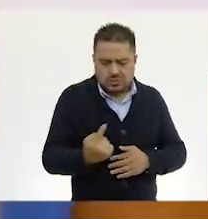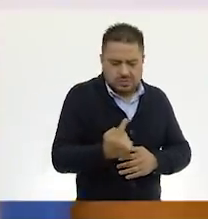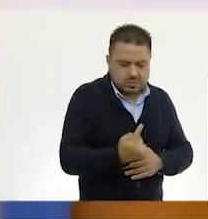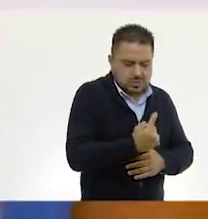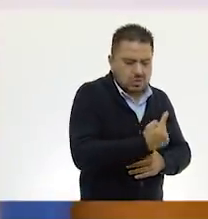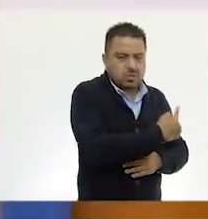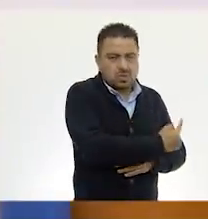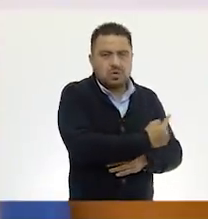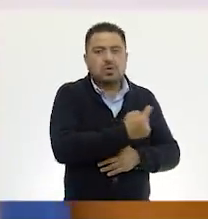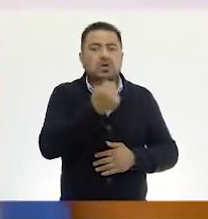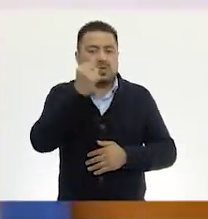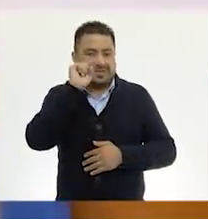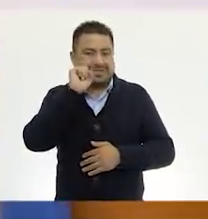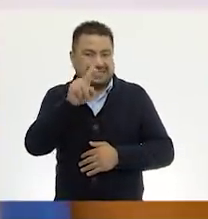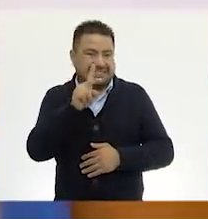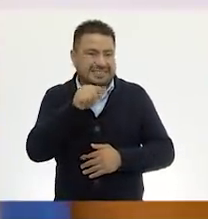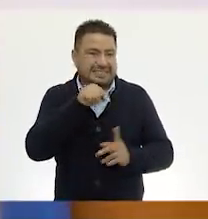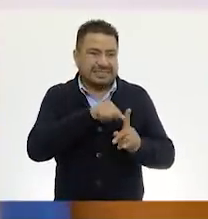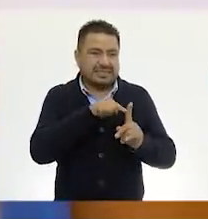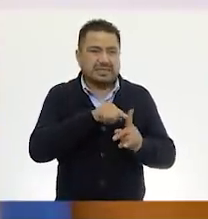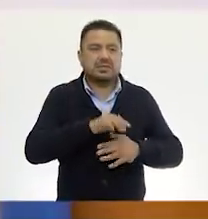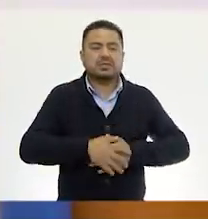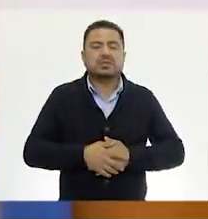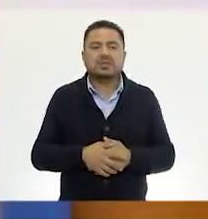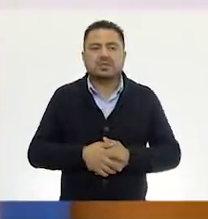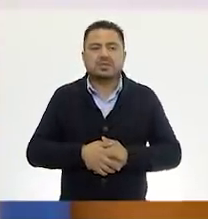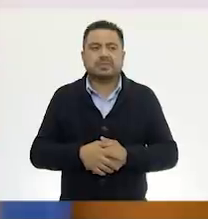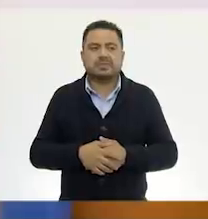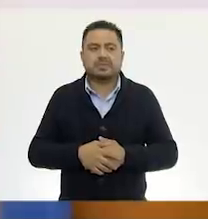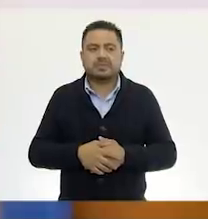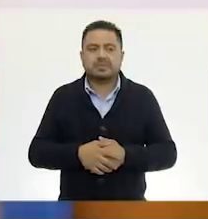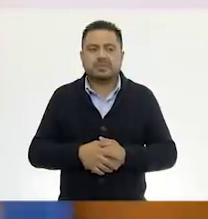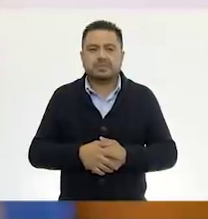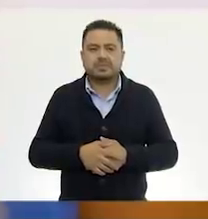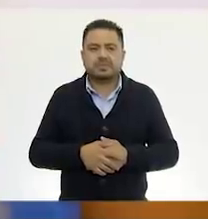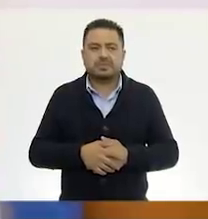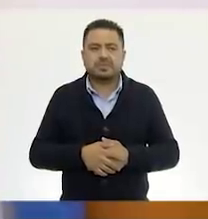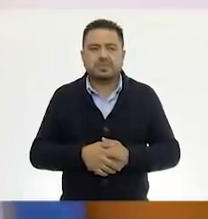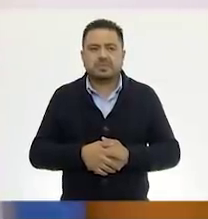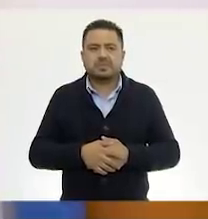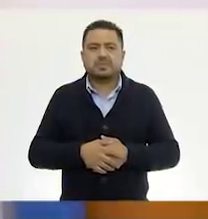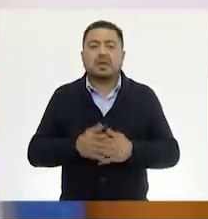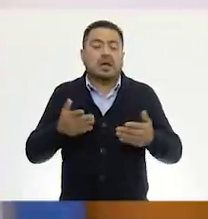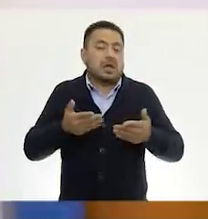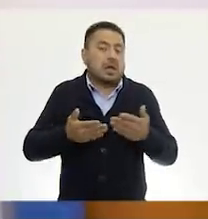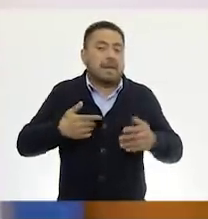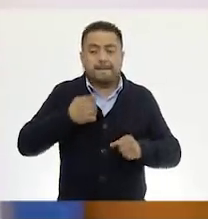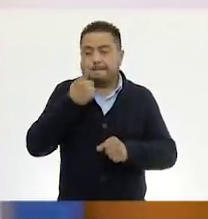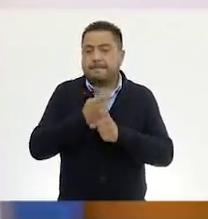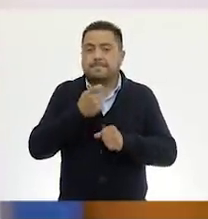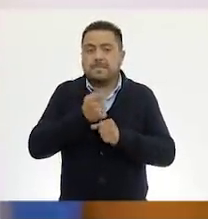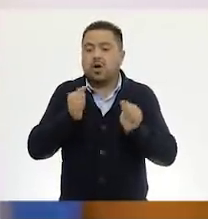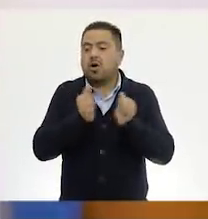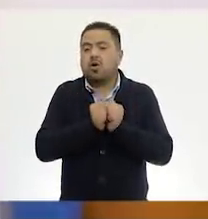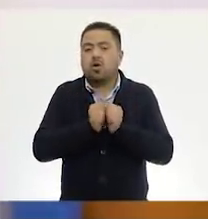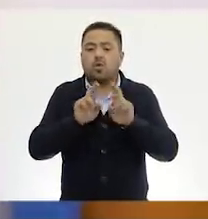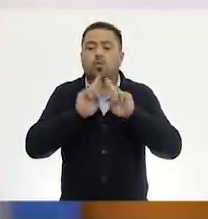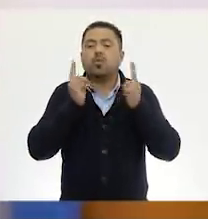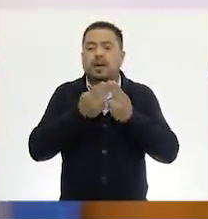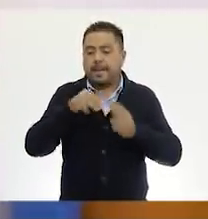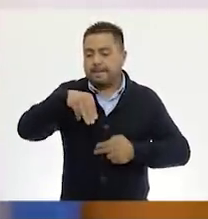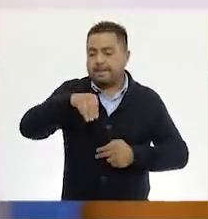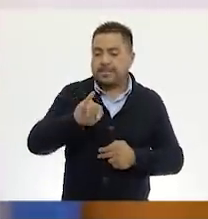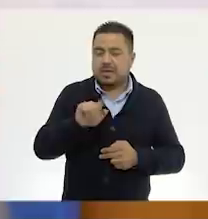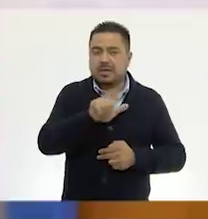centenas, una de decenas. Muy bien. Y una de unidades. Muy Entonces, voy primero con mis unidades de